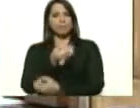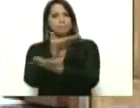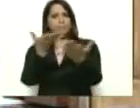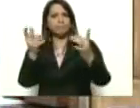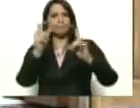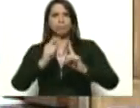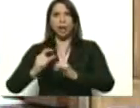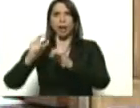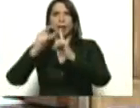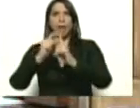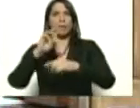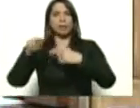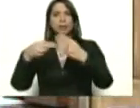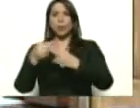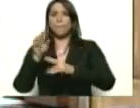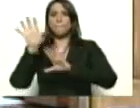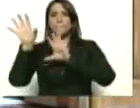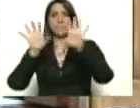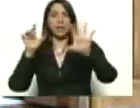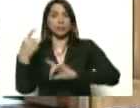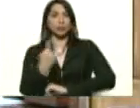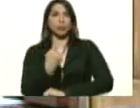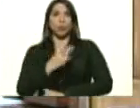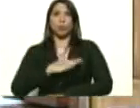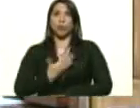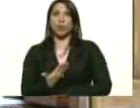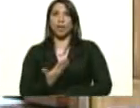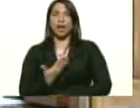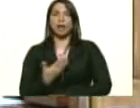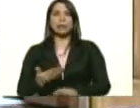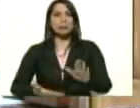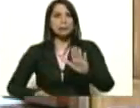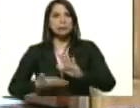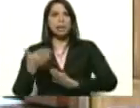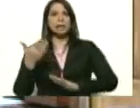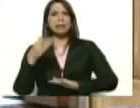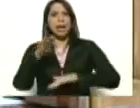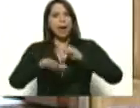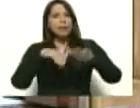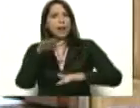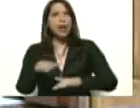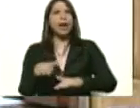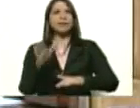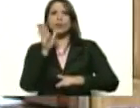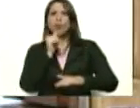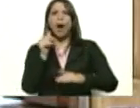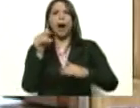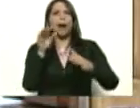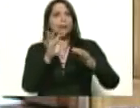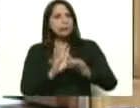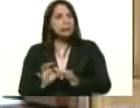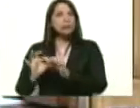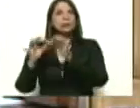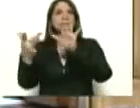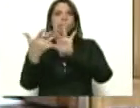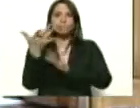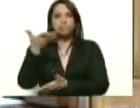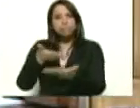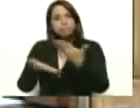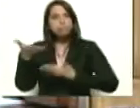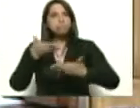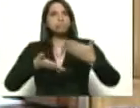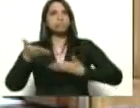es que ningún país por sí solo podrá salir adelante si no es en coordinación, en solidaridad.